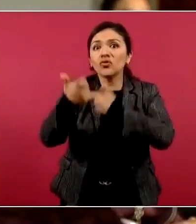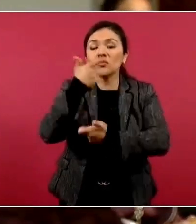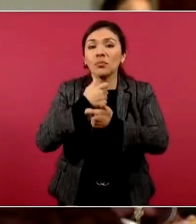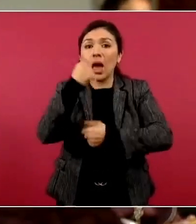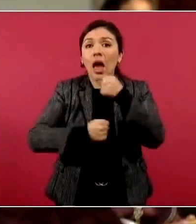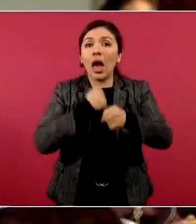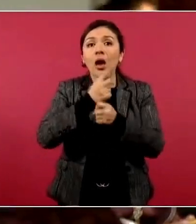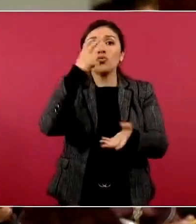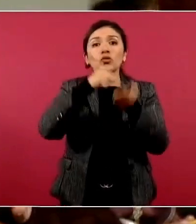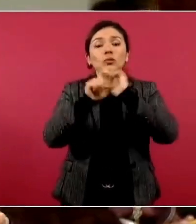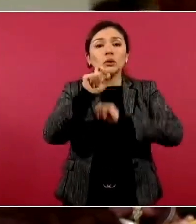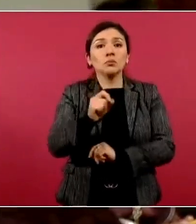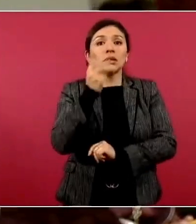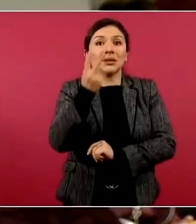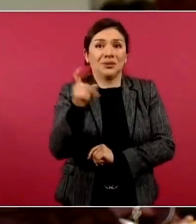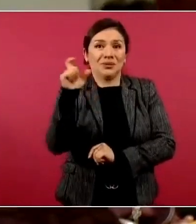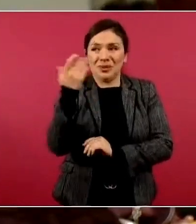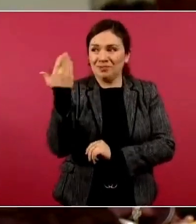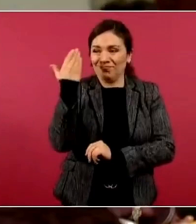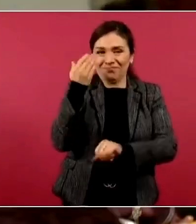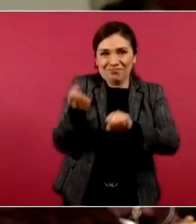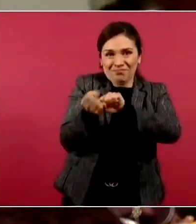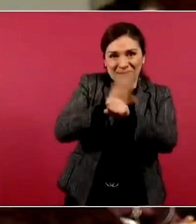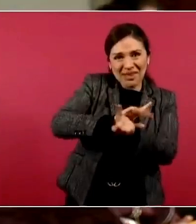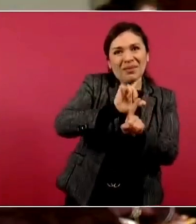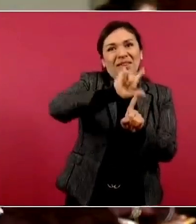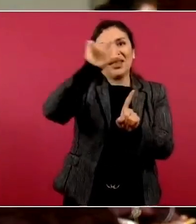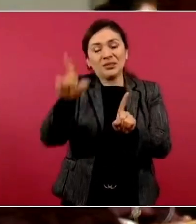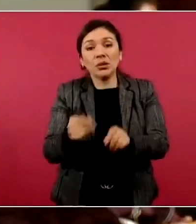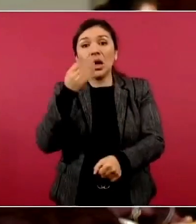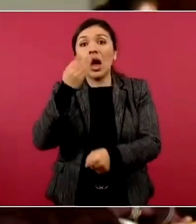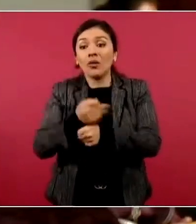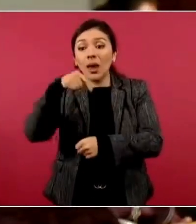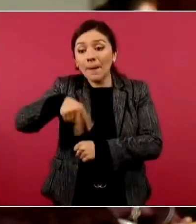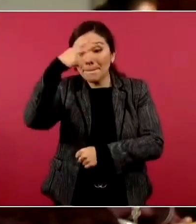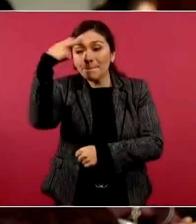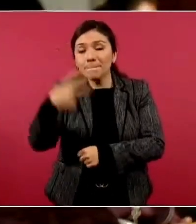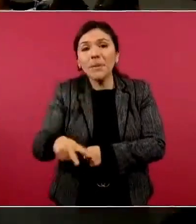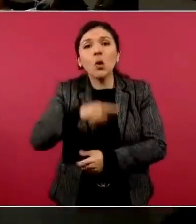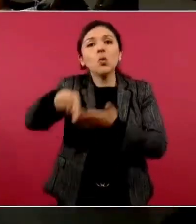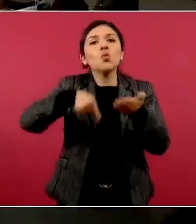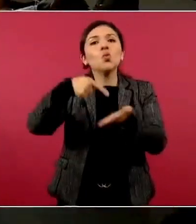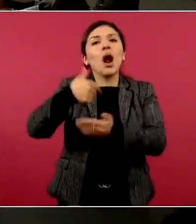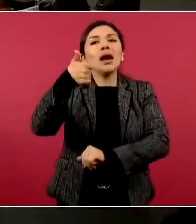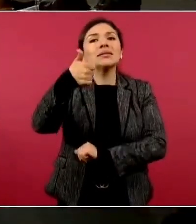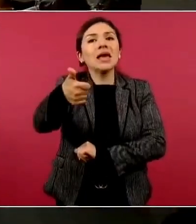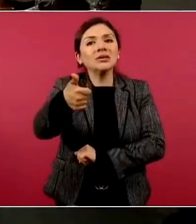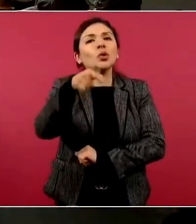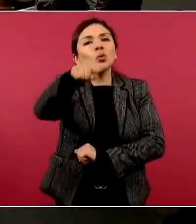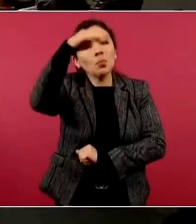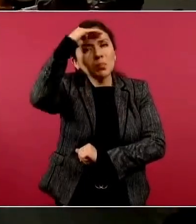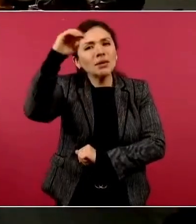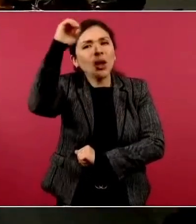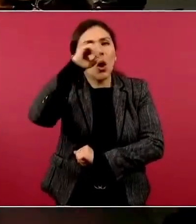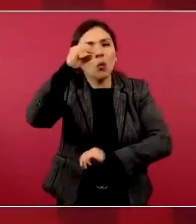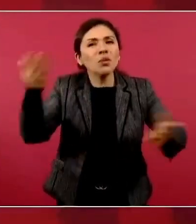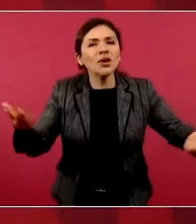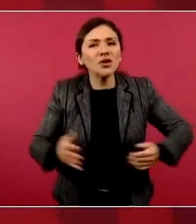el 2022, después de la pandemia. Estamos en el sexto lugar. ¿Qué opinión le merece eso? Pues es eso.